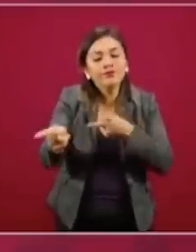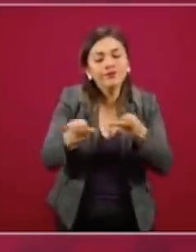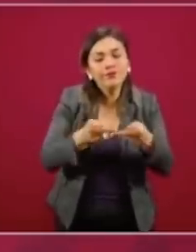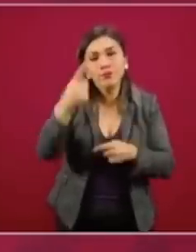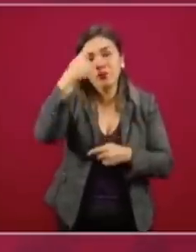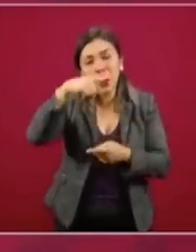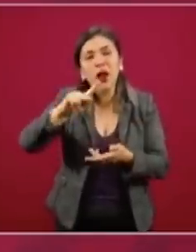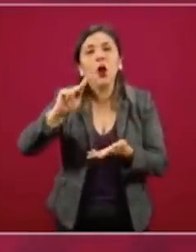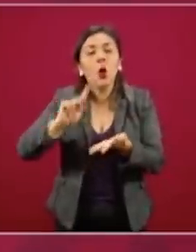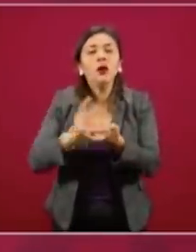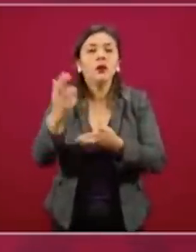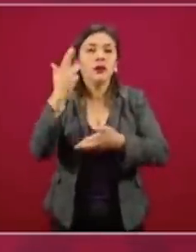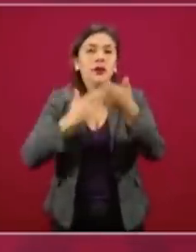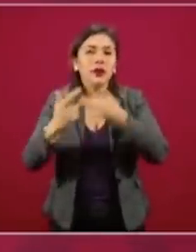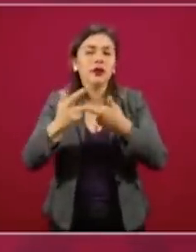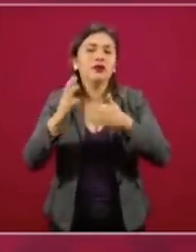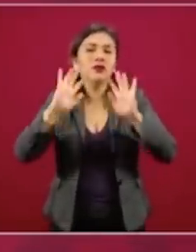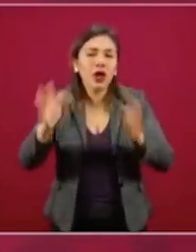actividades.